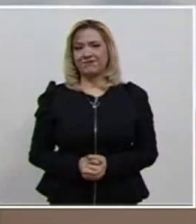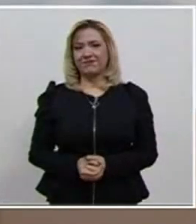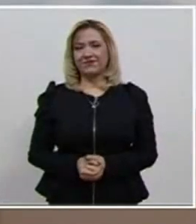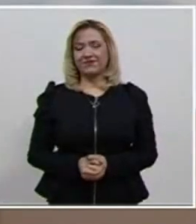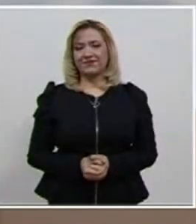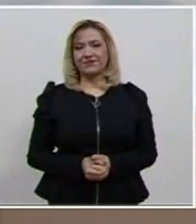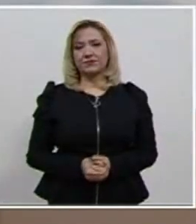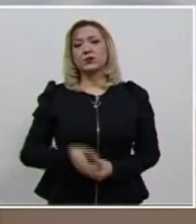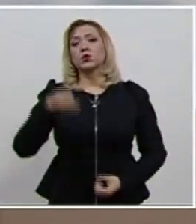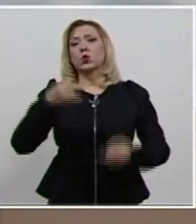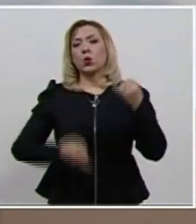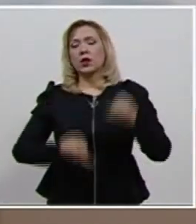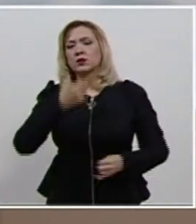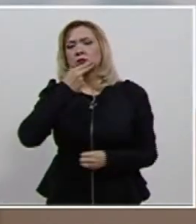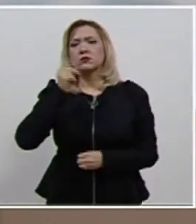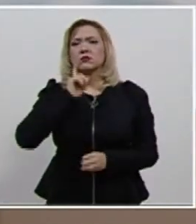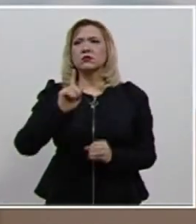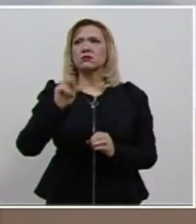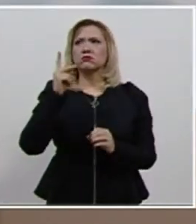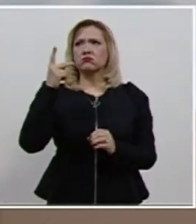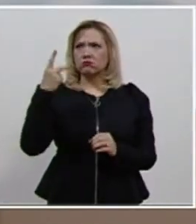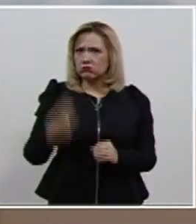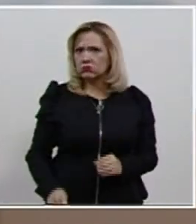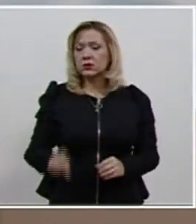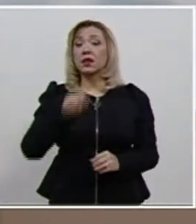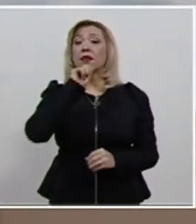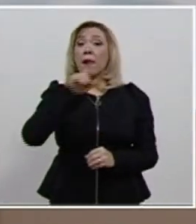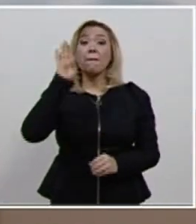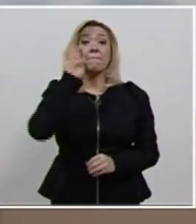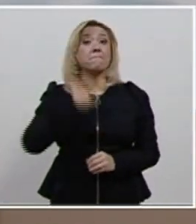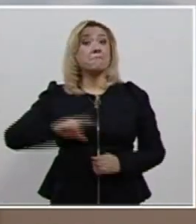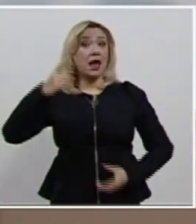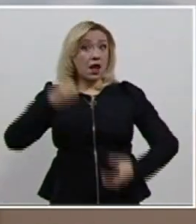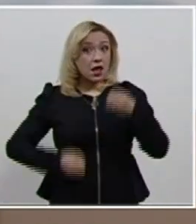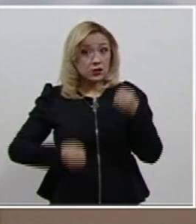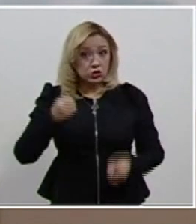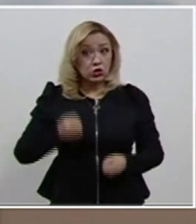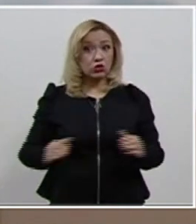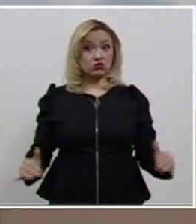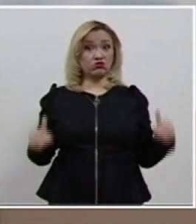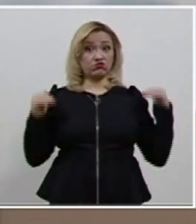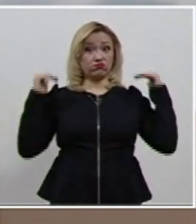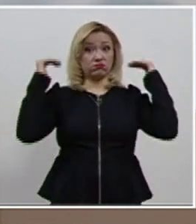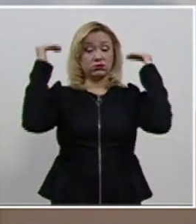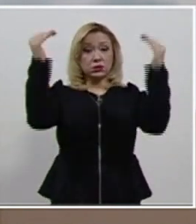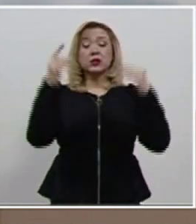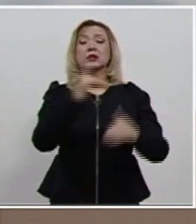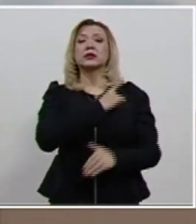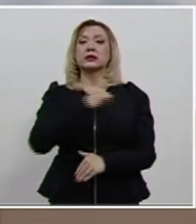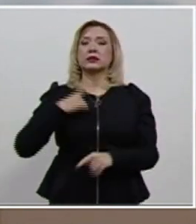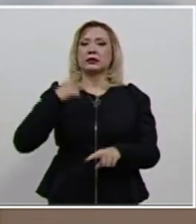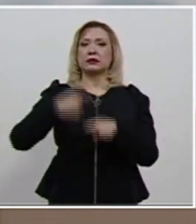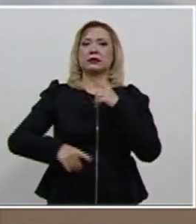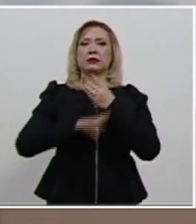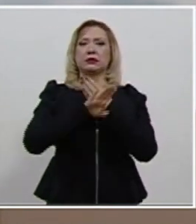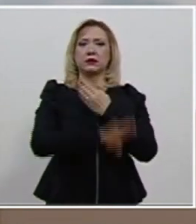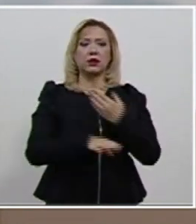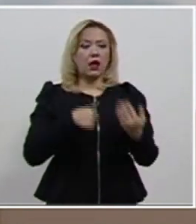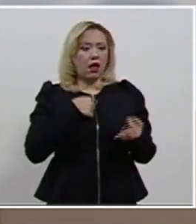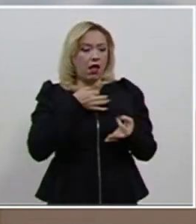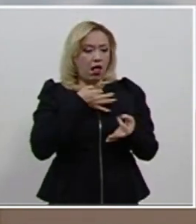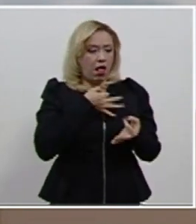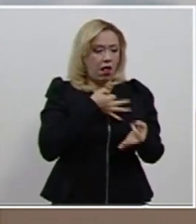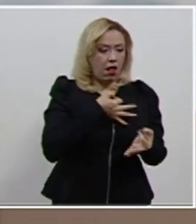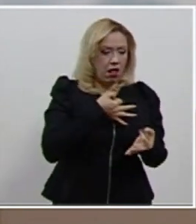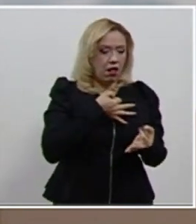Los jueces y las juezas constitucionales también se sujetan a un control racional y por tanto deben evitar la tentación de ver reflejados en